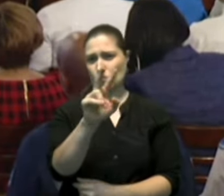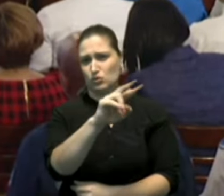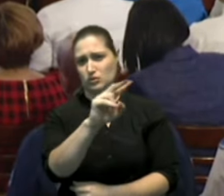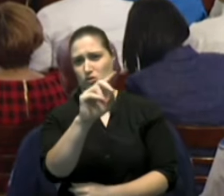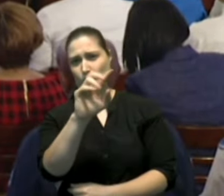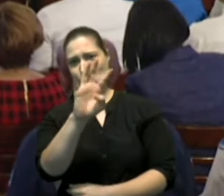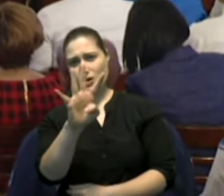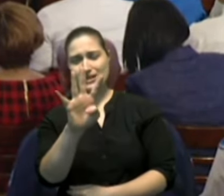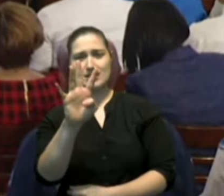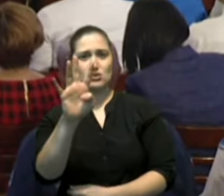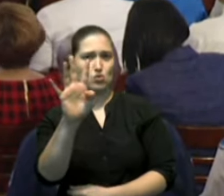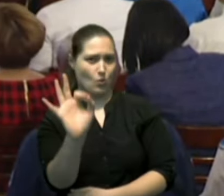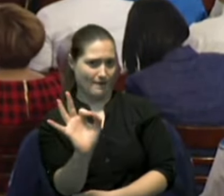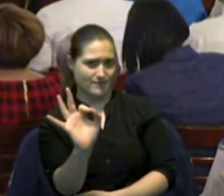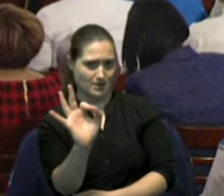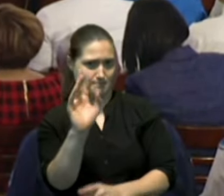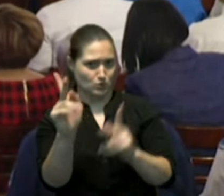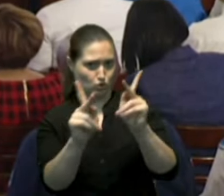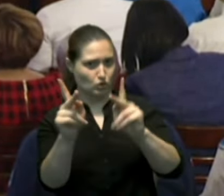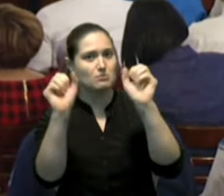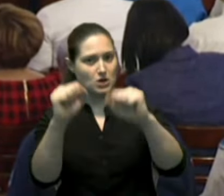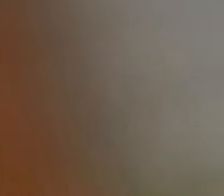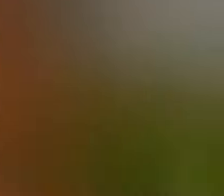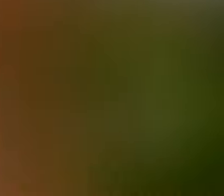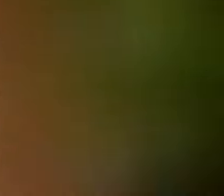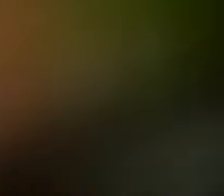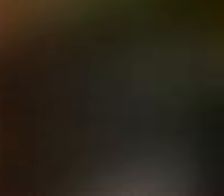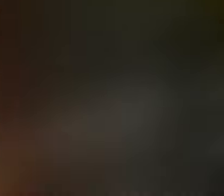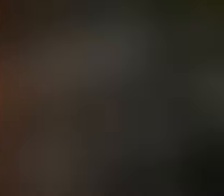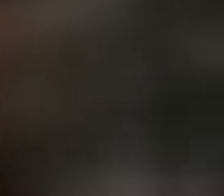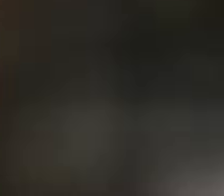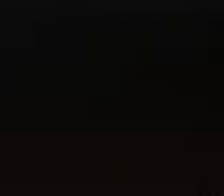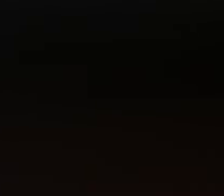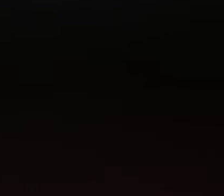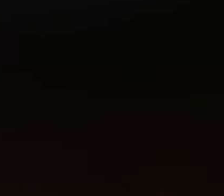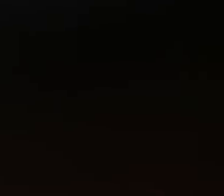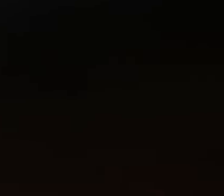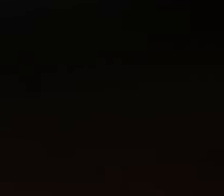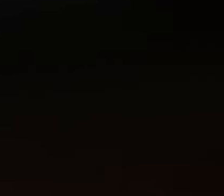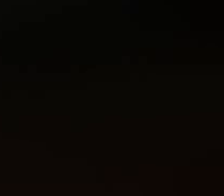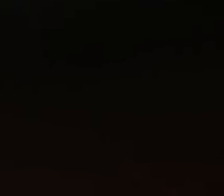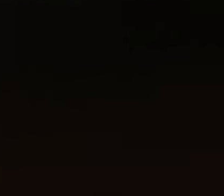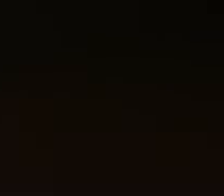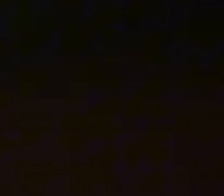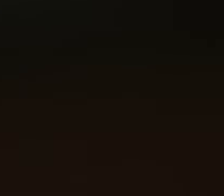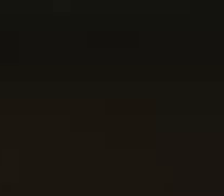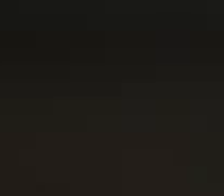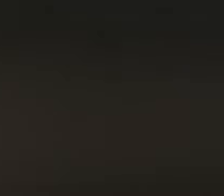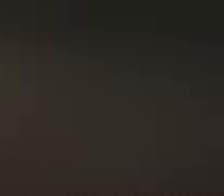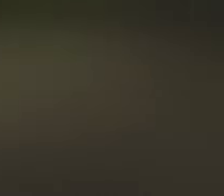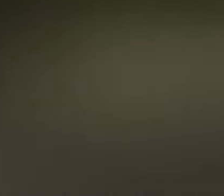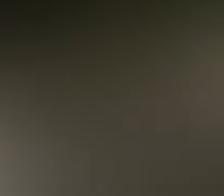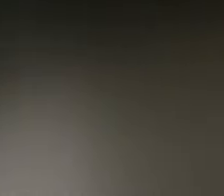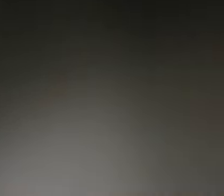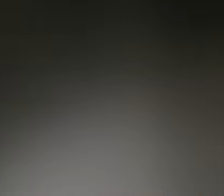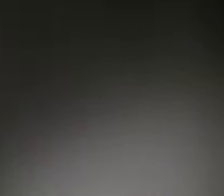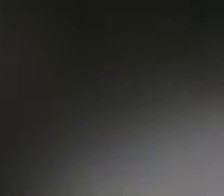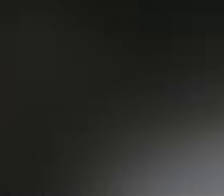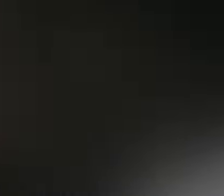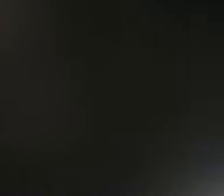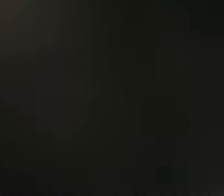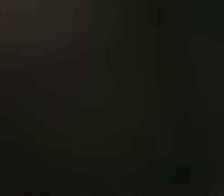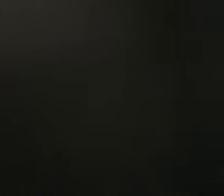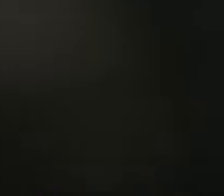personas en caso que fuera necesario, que esperamos que no. Y es que las autoridades prevén un noviembre sumamente lluvioso como en los dos